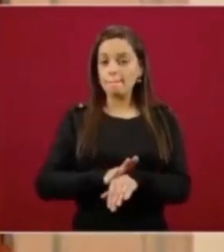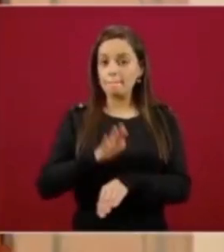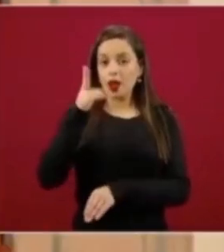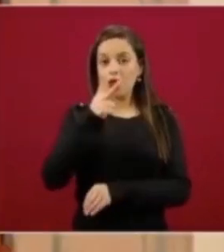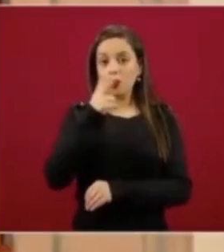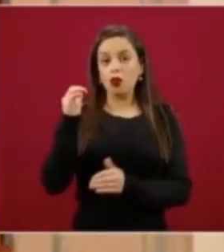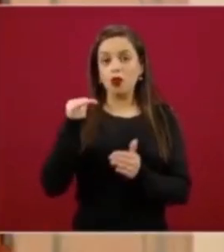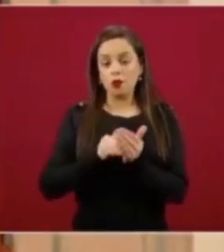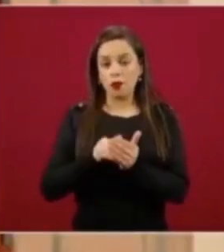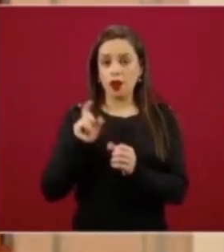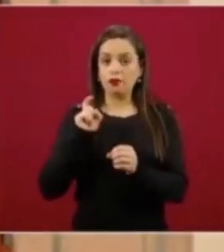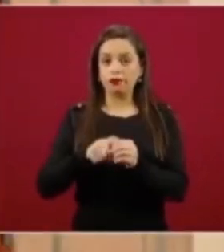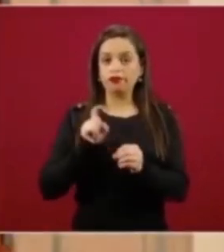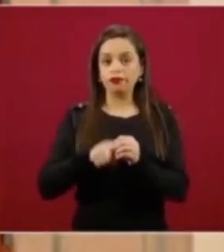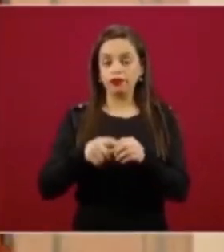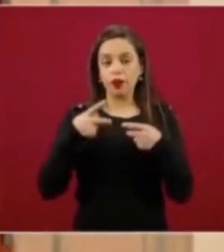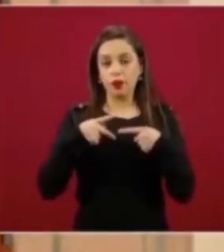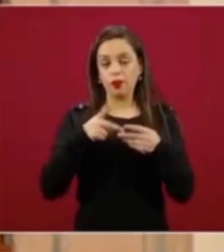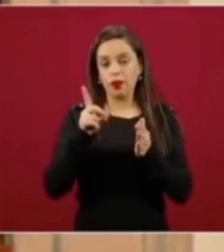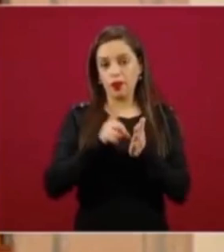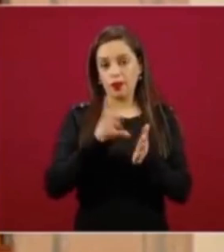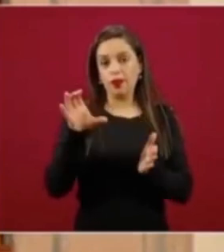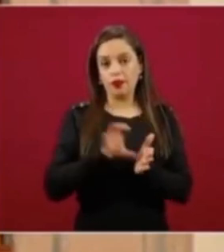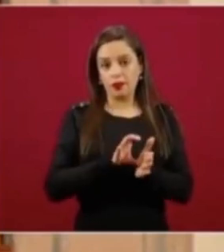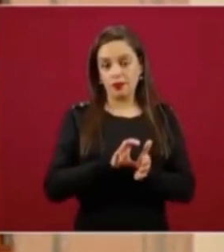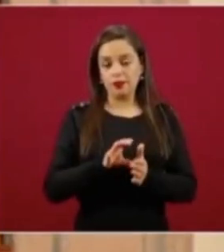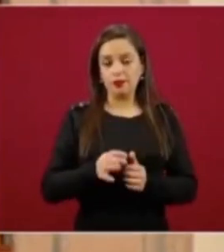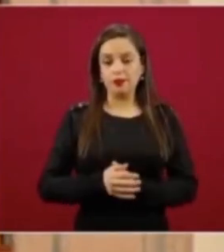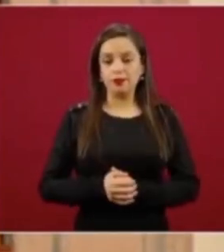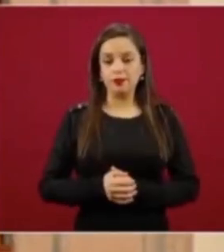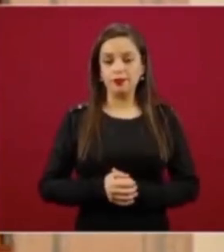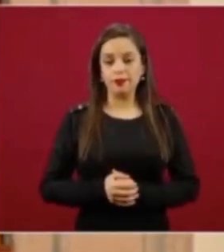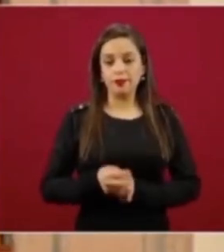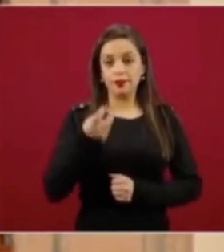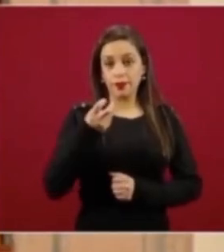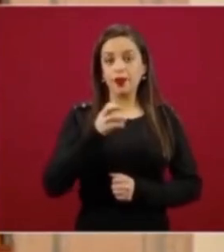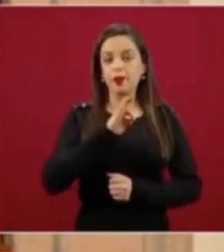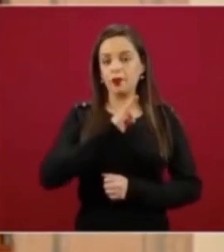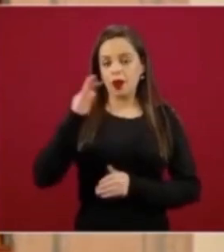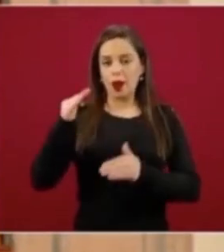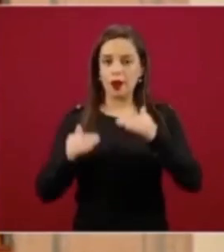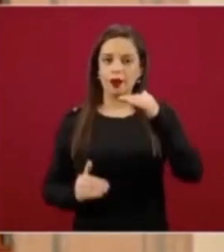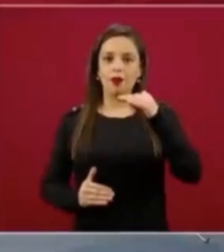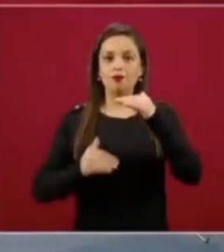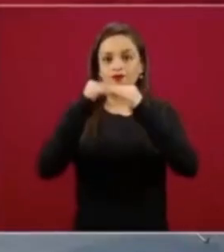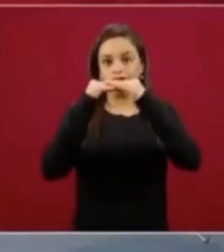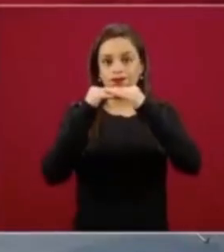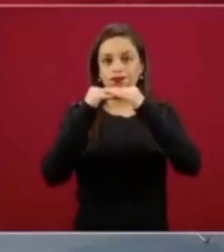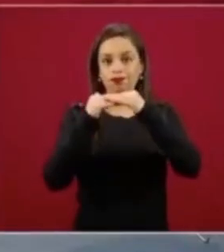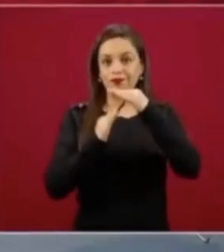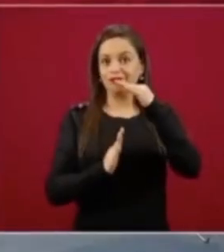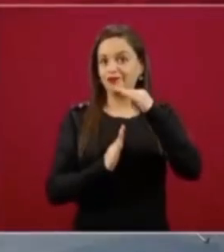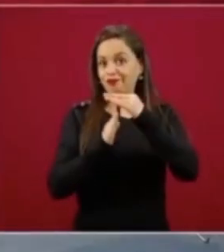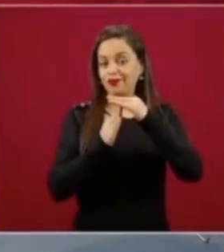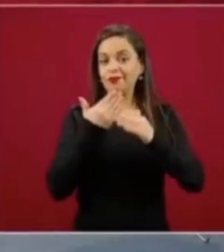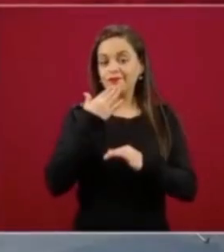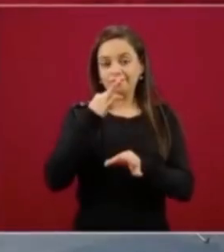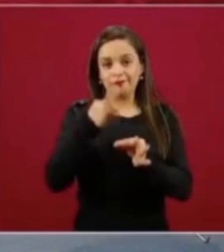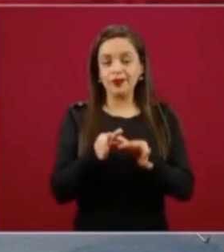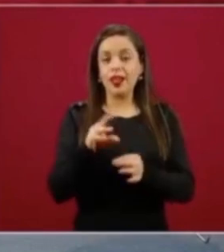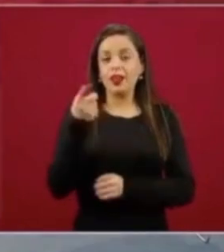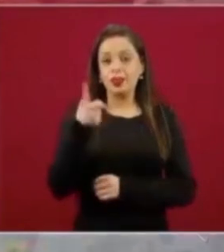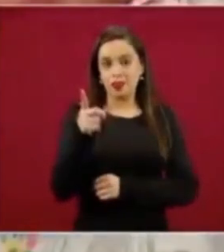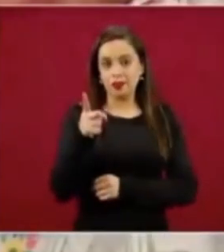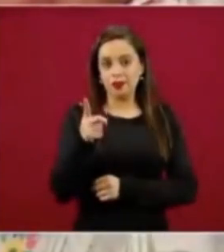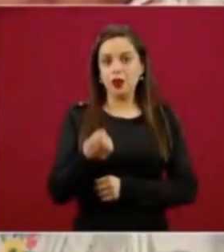personas con discapacidad para que lleguemos a nuestra meta en diciembre, que ha sido un millón de